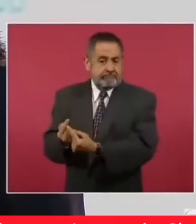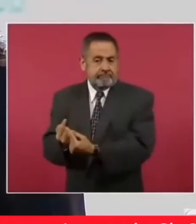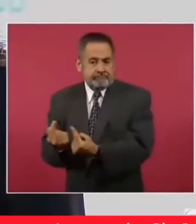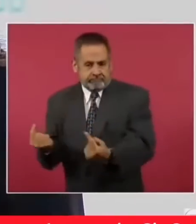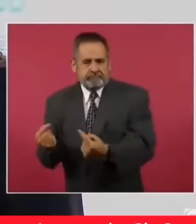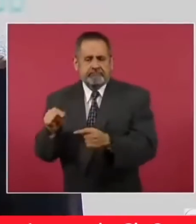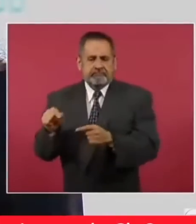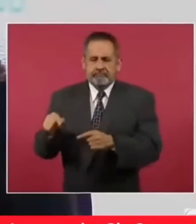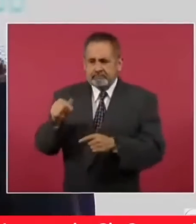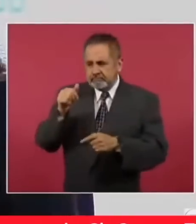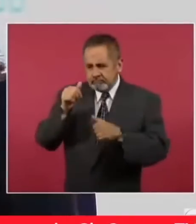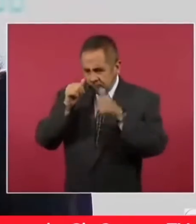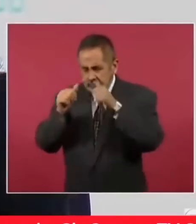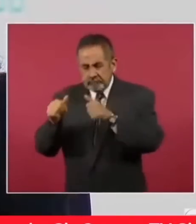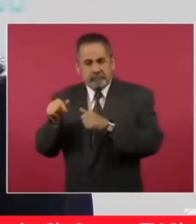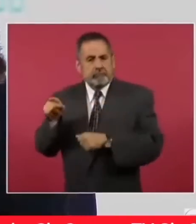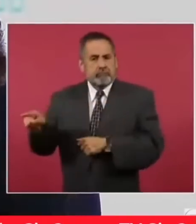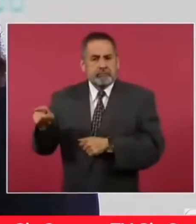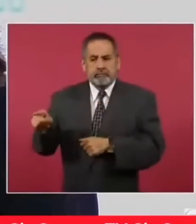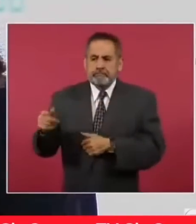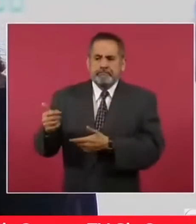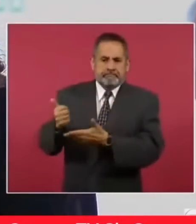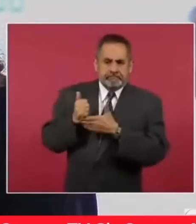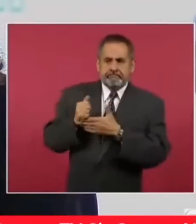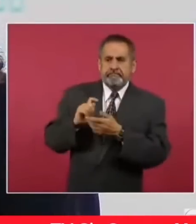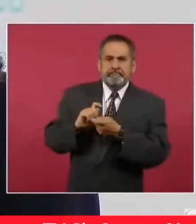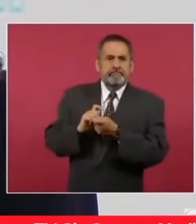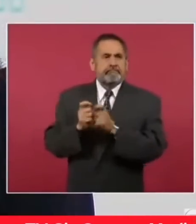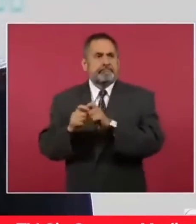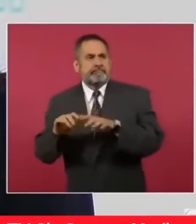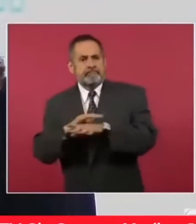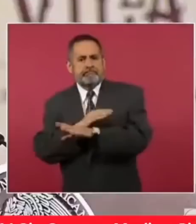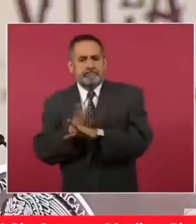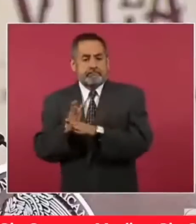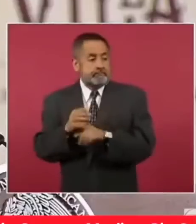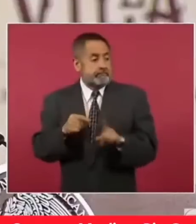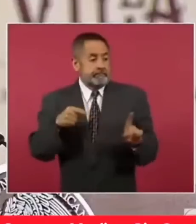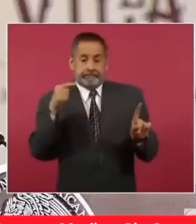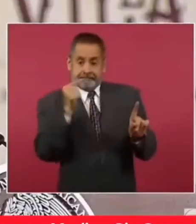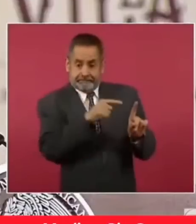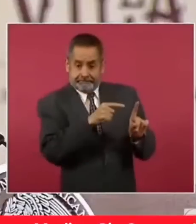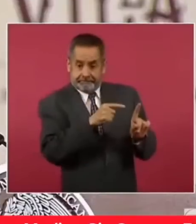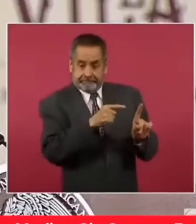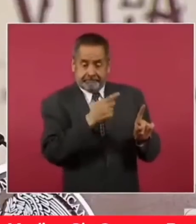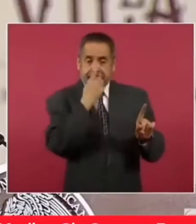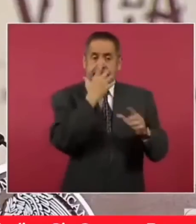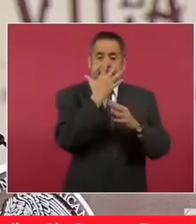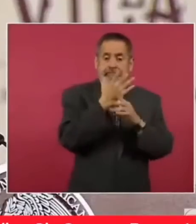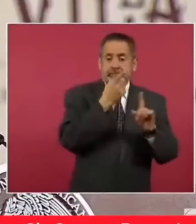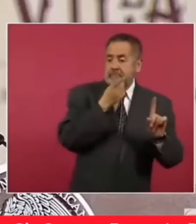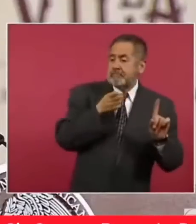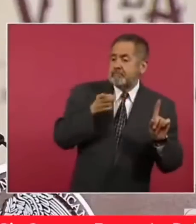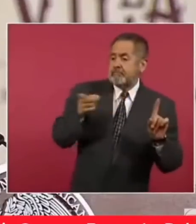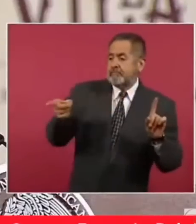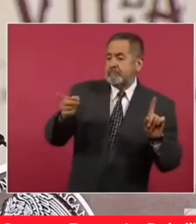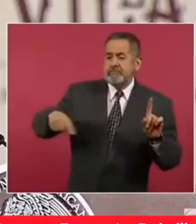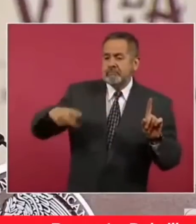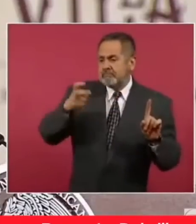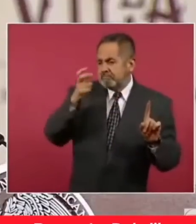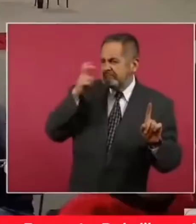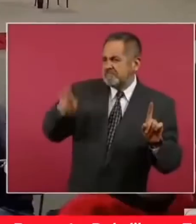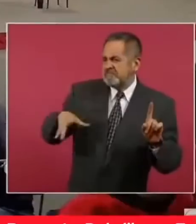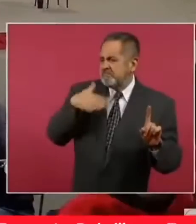parte fundamental de la transformación de México, dijo que los maestros son unos pinches